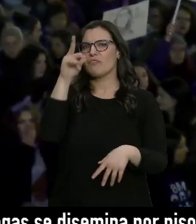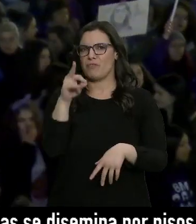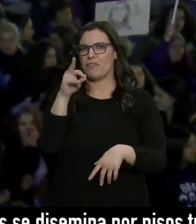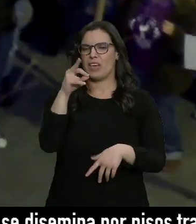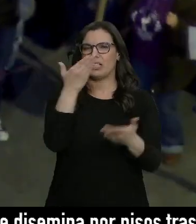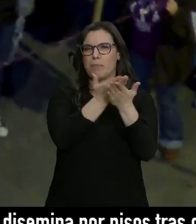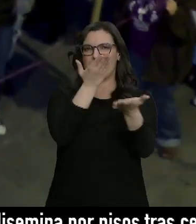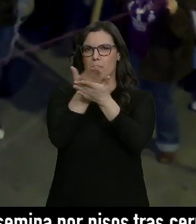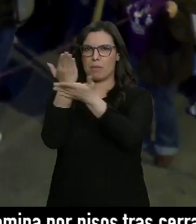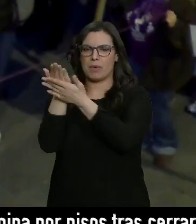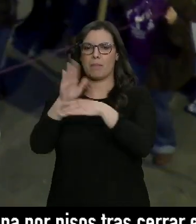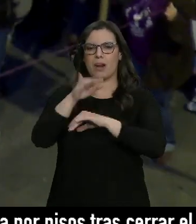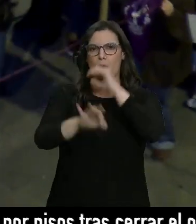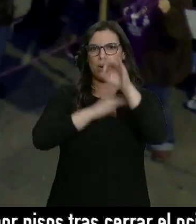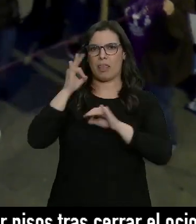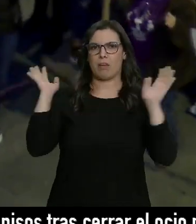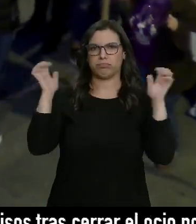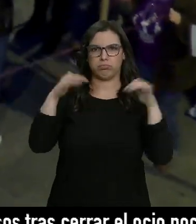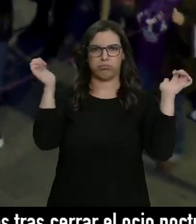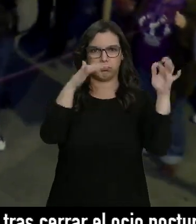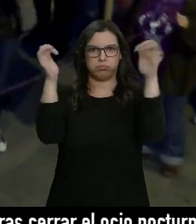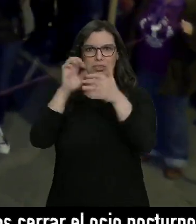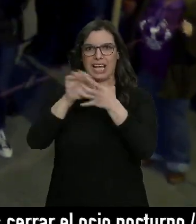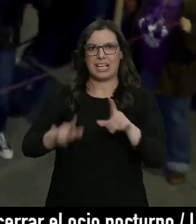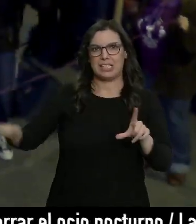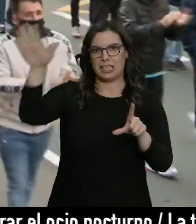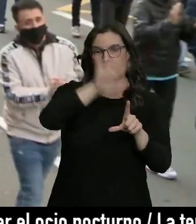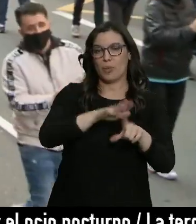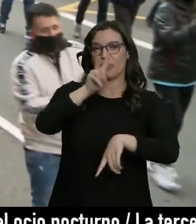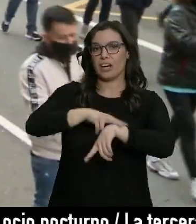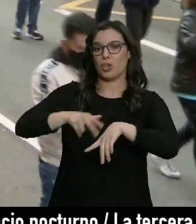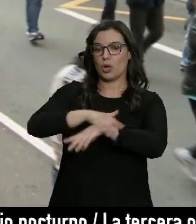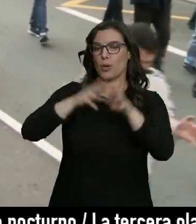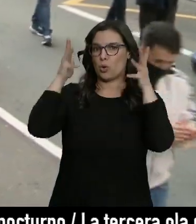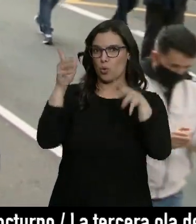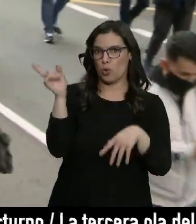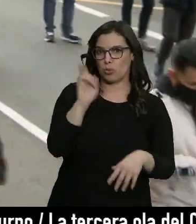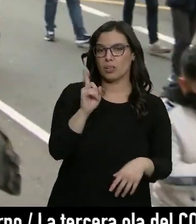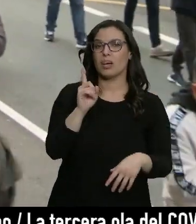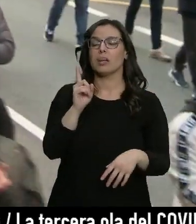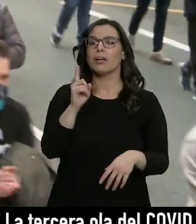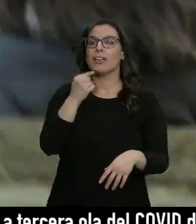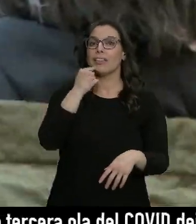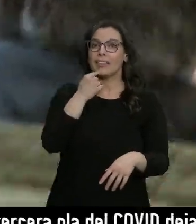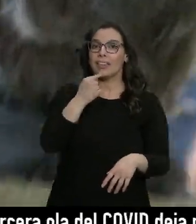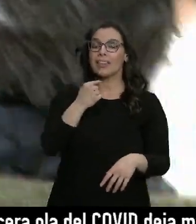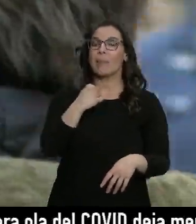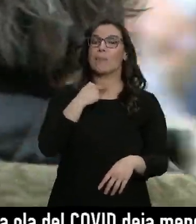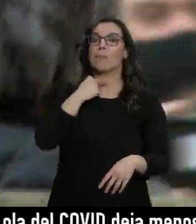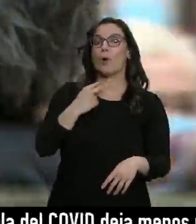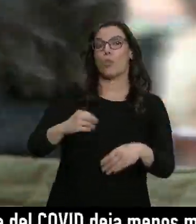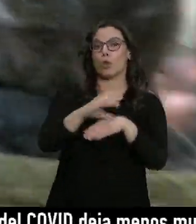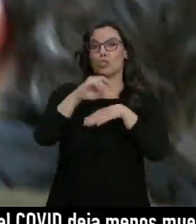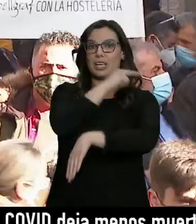de manifestación para ese día en Castilla y León. La delegación del Gobierno desaconseja las aglomeraciones y dice que es la Consejería de Sanidad